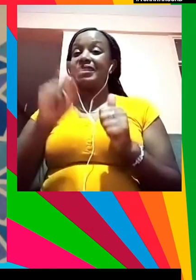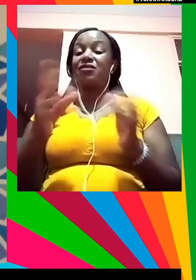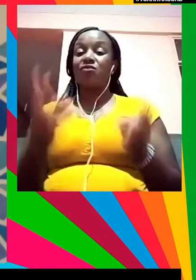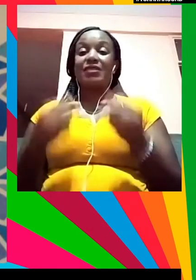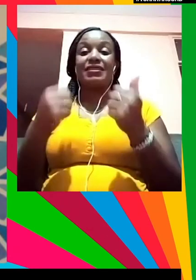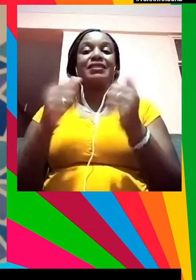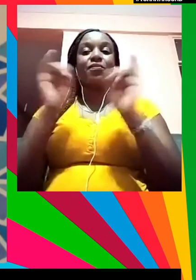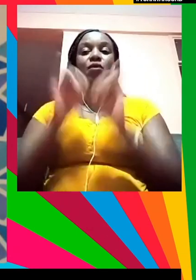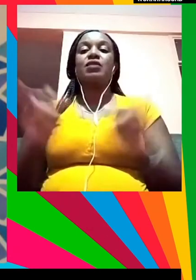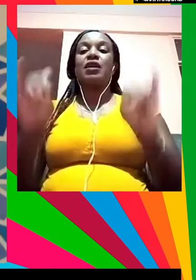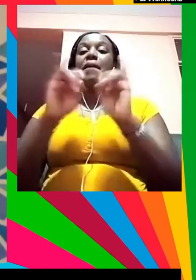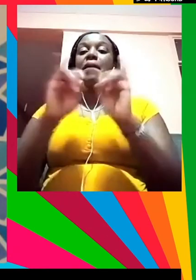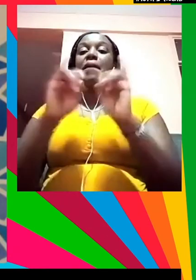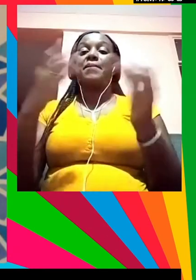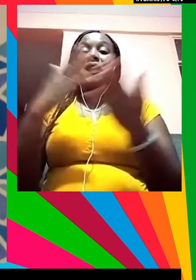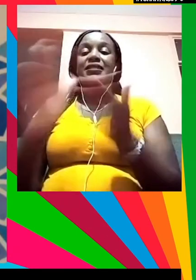gracias Lisa